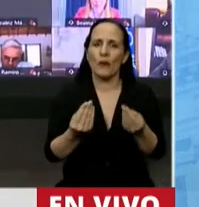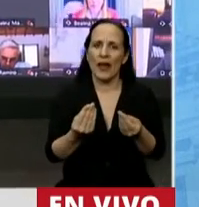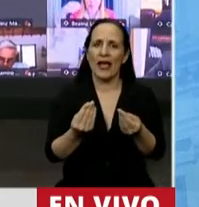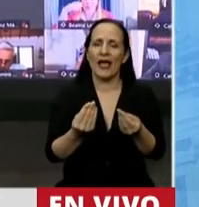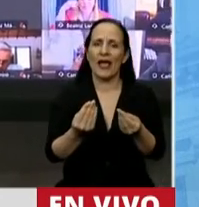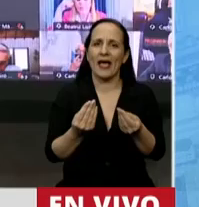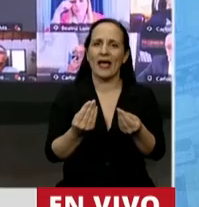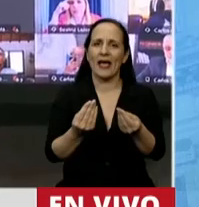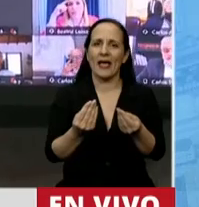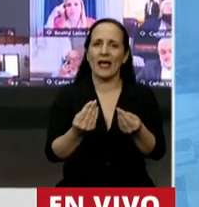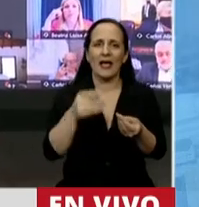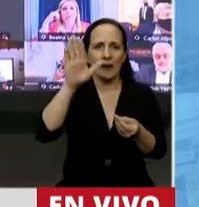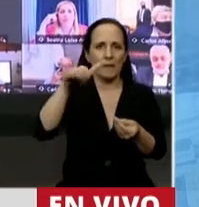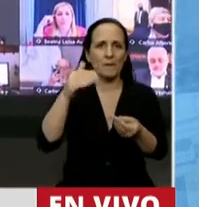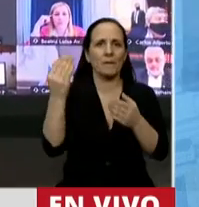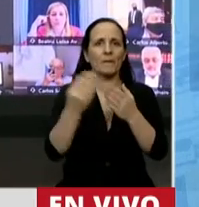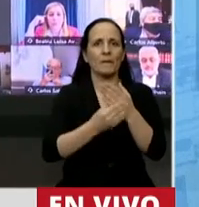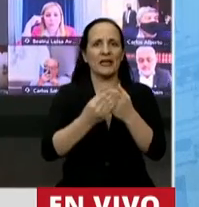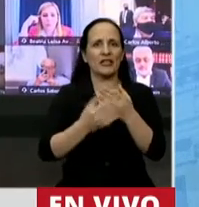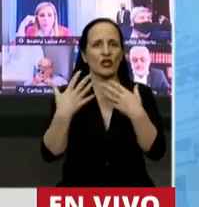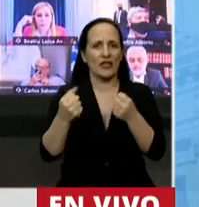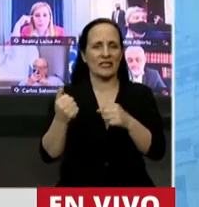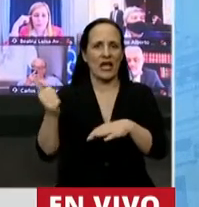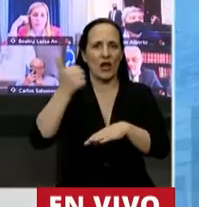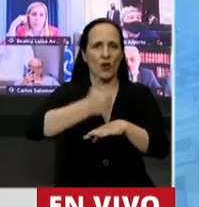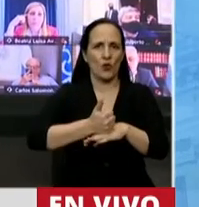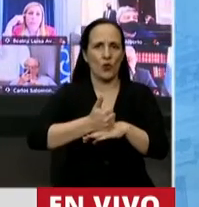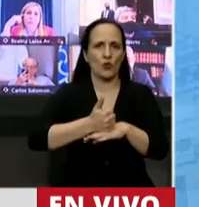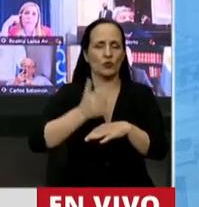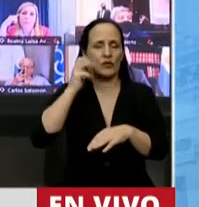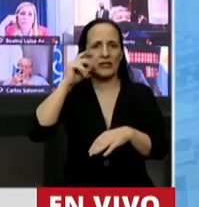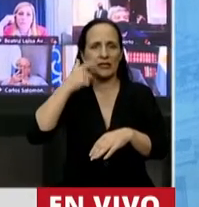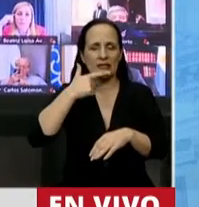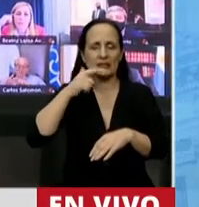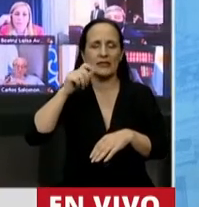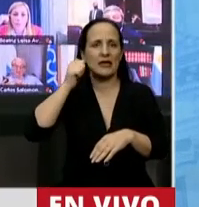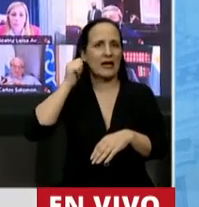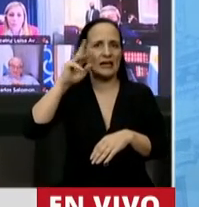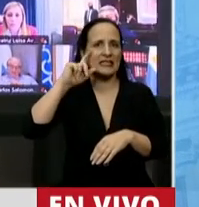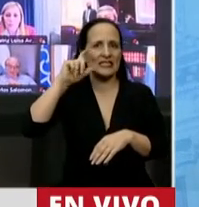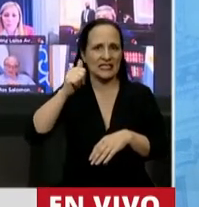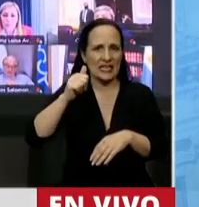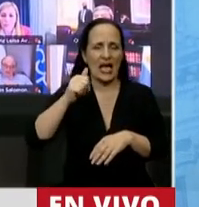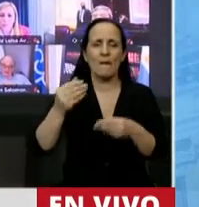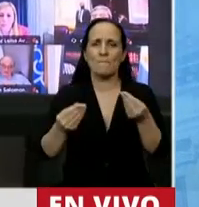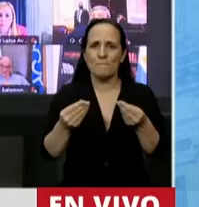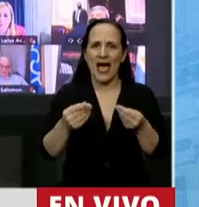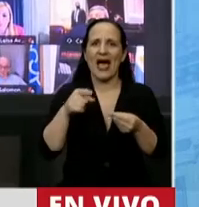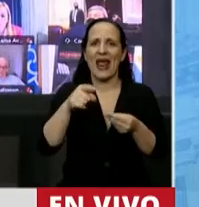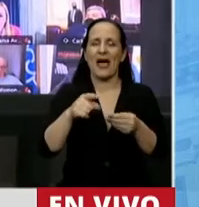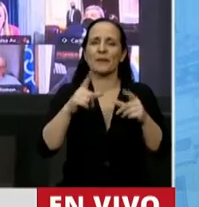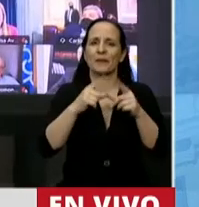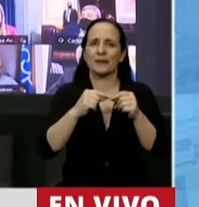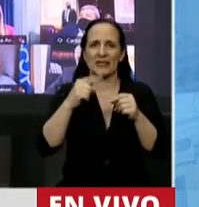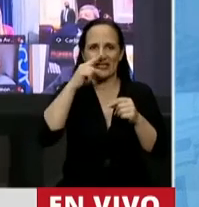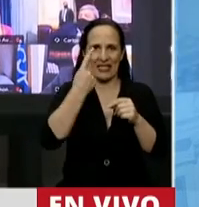al señor Ministro de Salud, doctor Ginés González García, para que en el marco del artículo